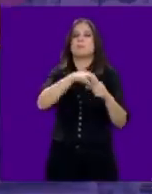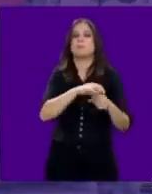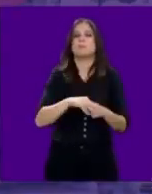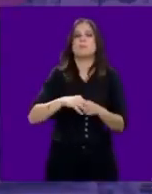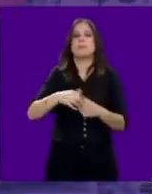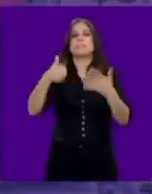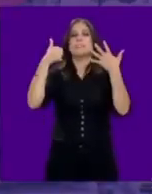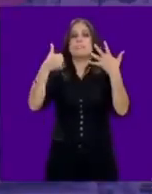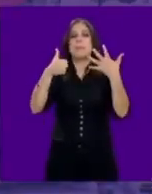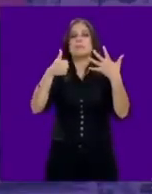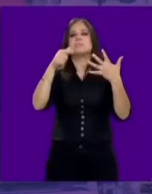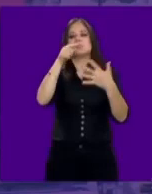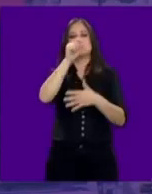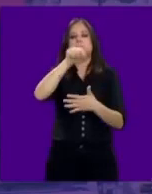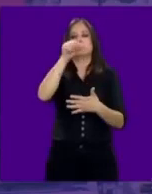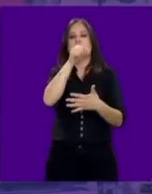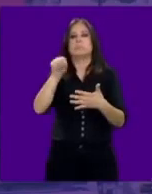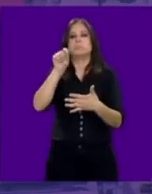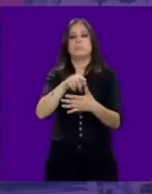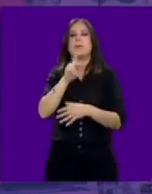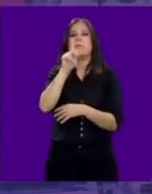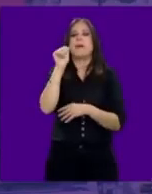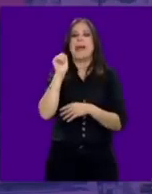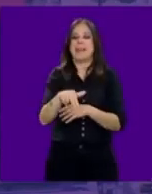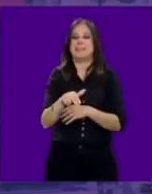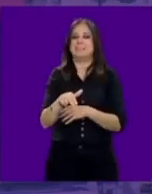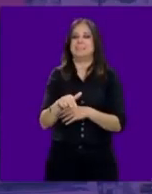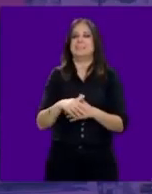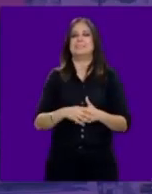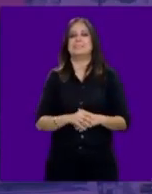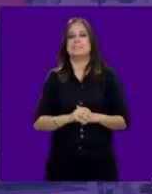En tus seis boletas, vota PAN. Sí hay de otra. Muchas gracias.